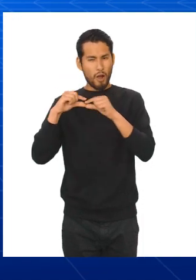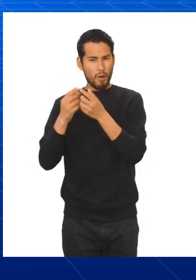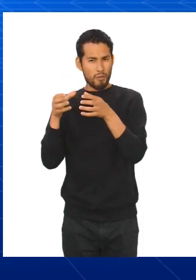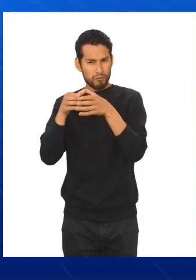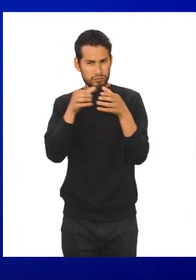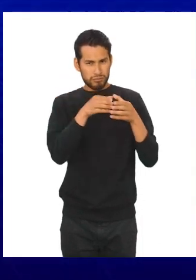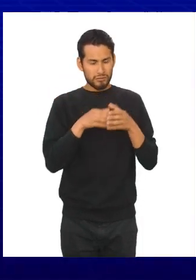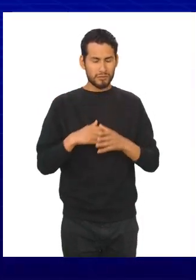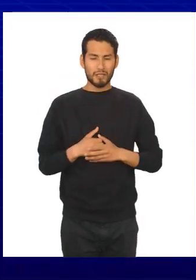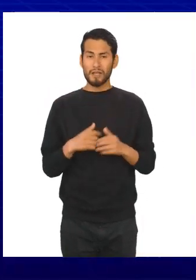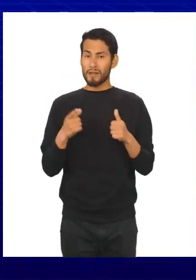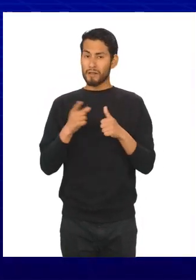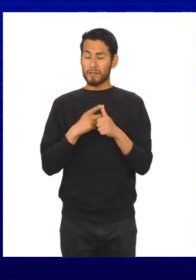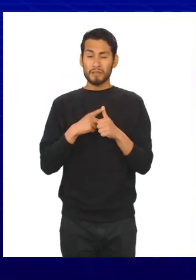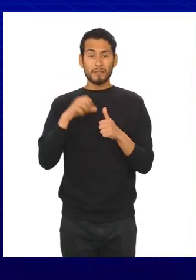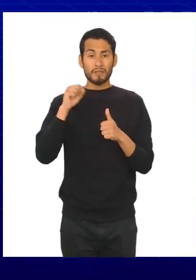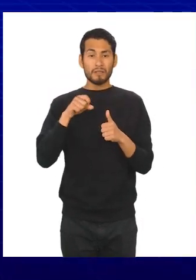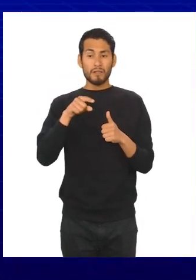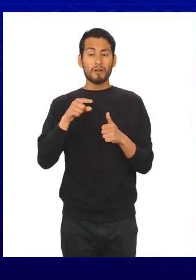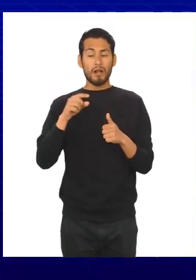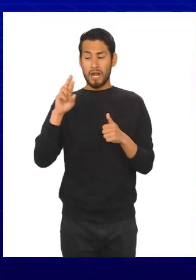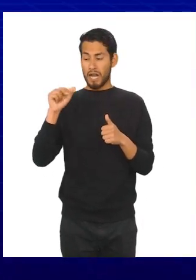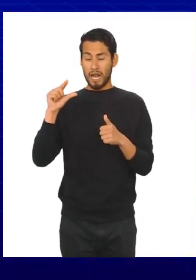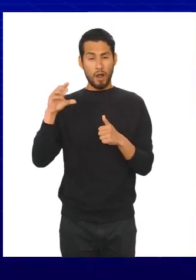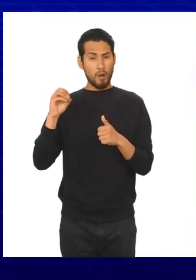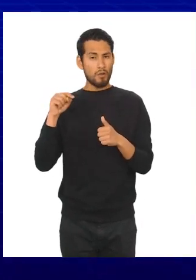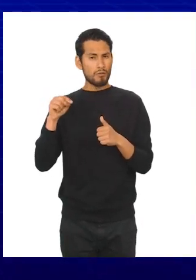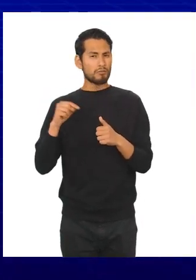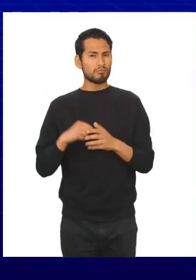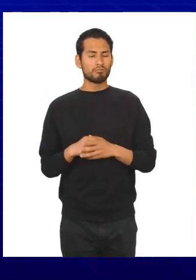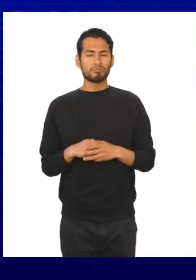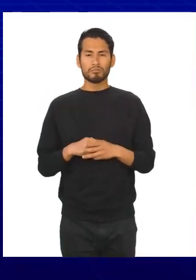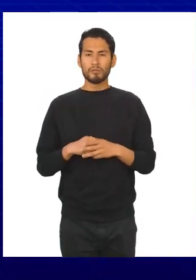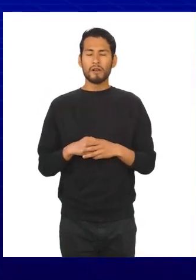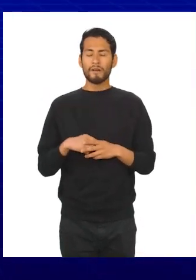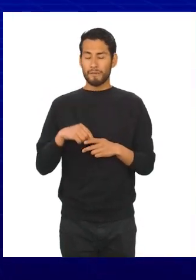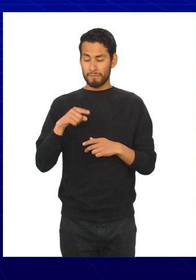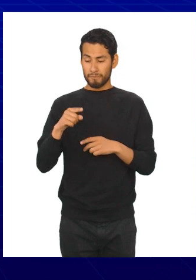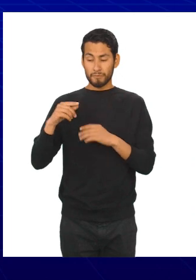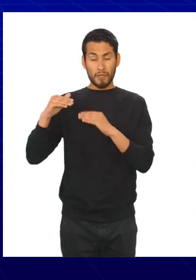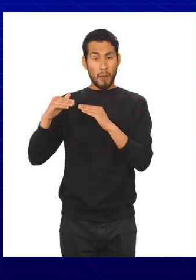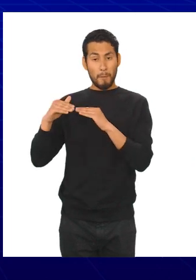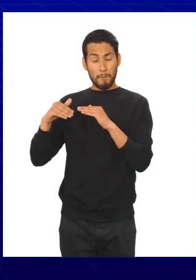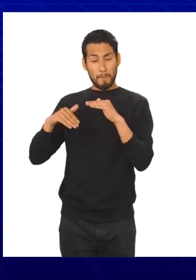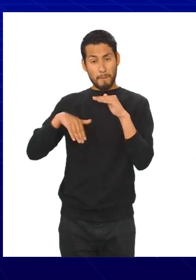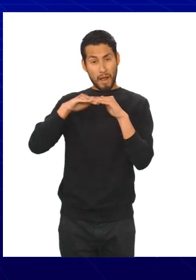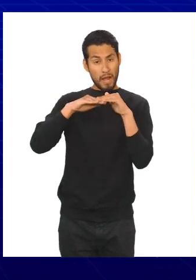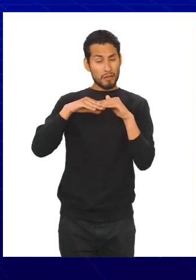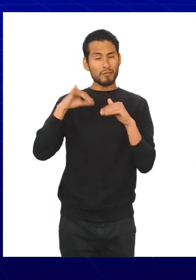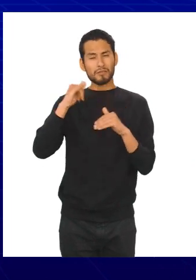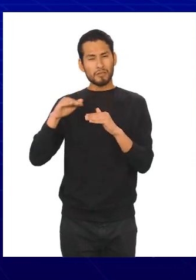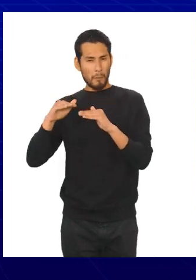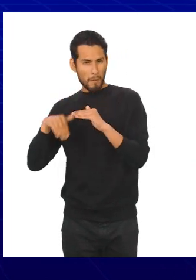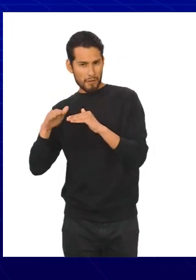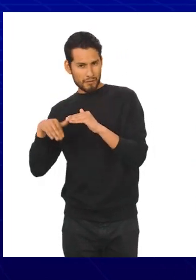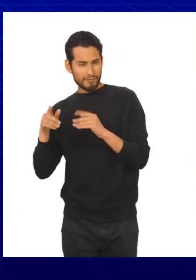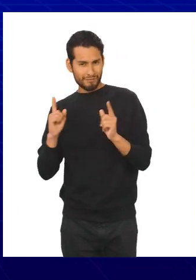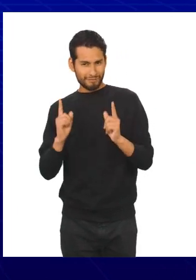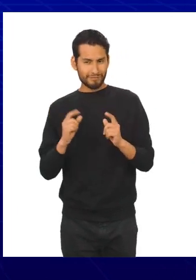agrupados. Primero, para calcular el rango, es la diferencia entre el valor mayor y el menor de los datos.